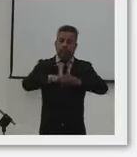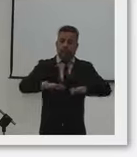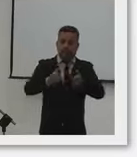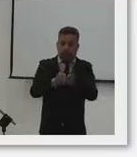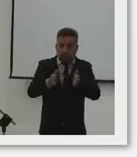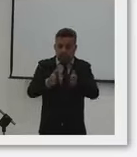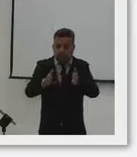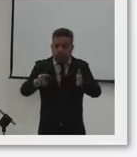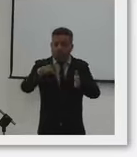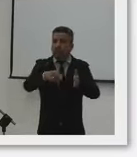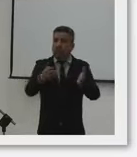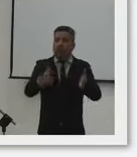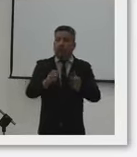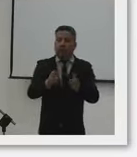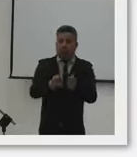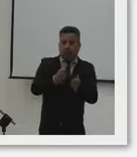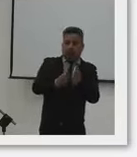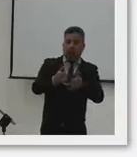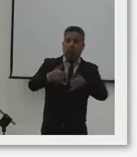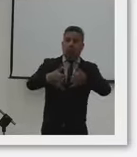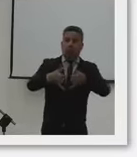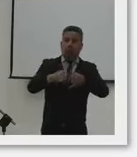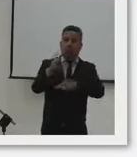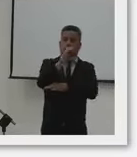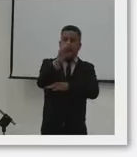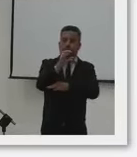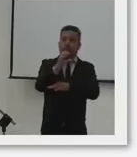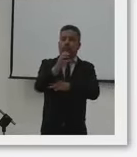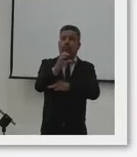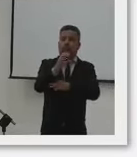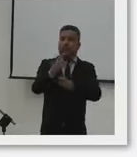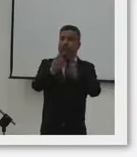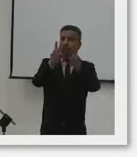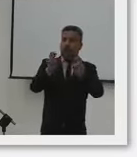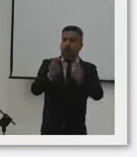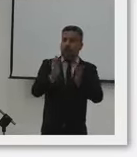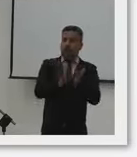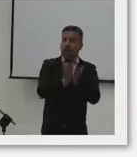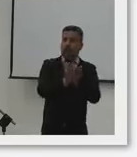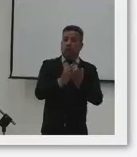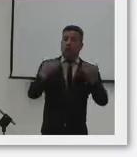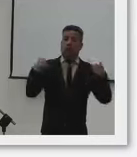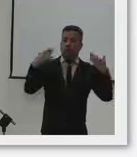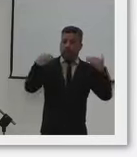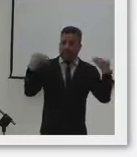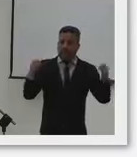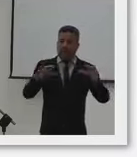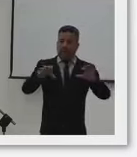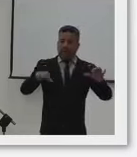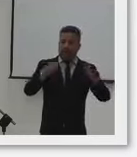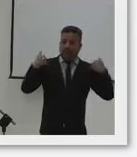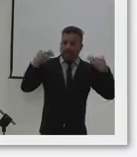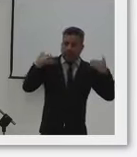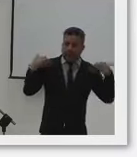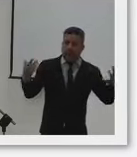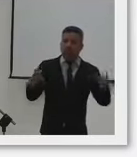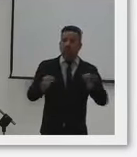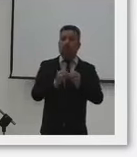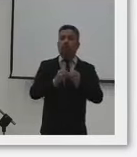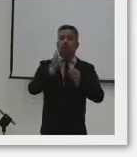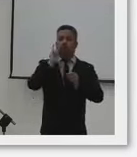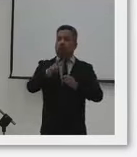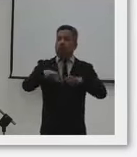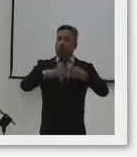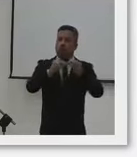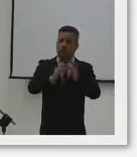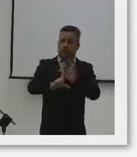espacio a los e-games en Colombia y que hagan parte de todo este tema de la educación física, de la actividad física